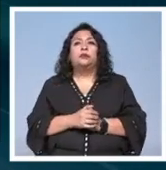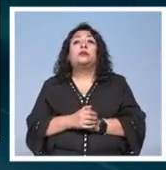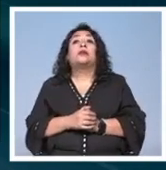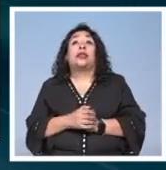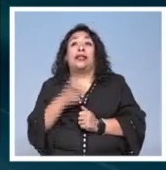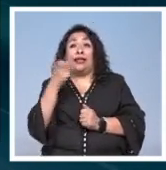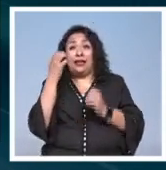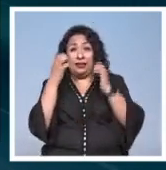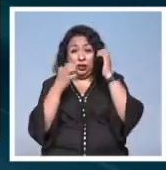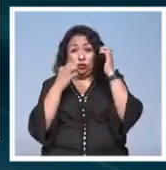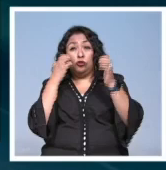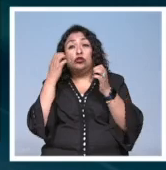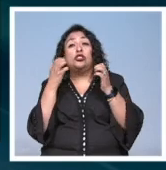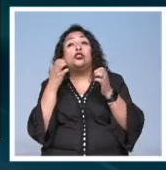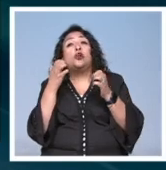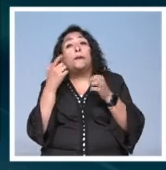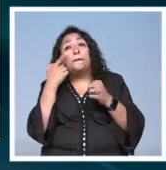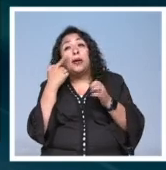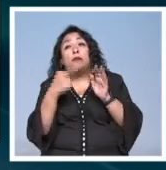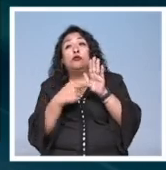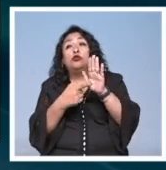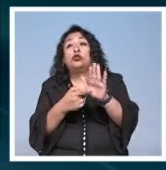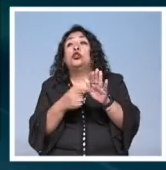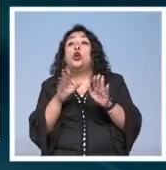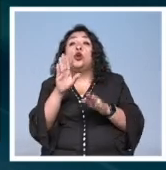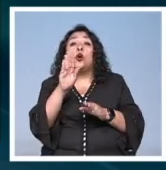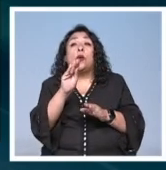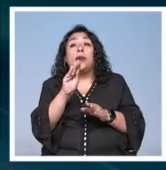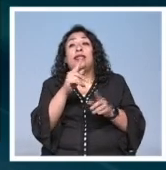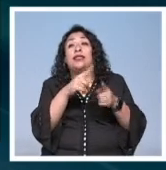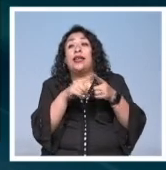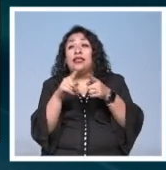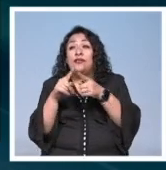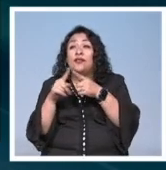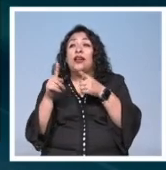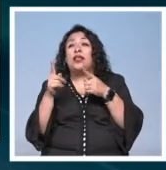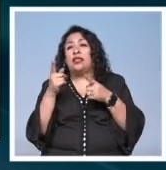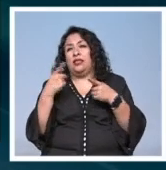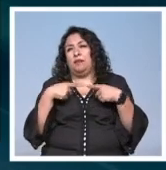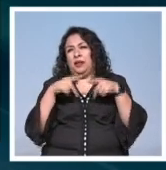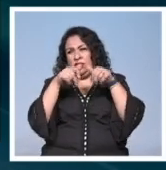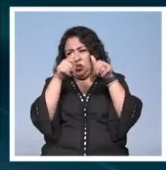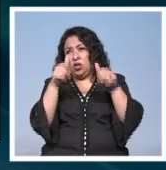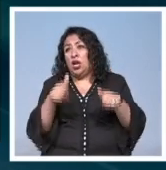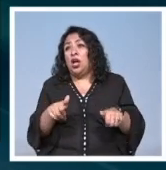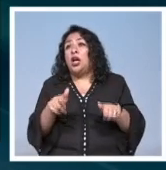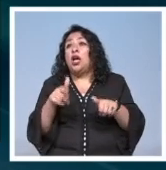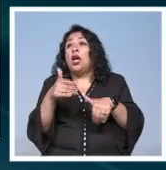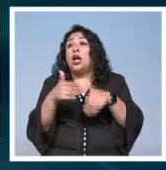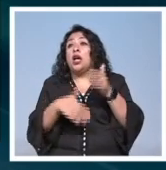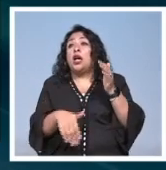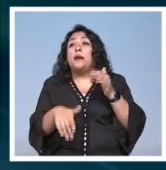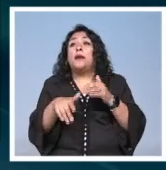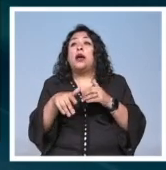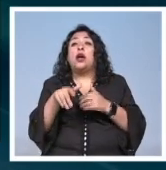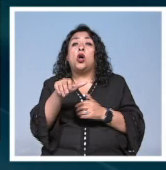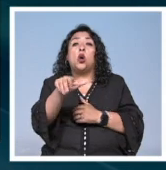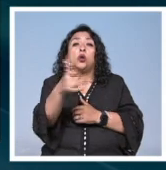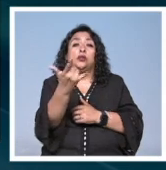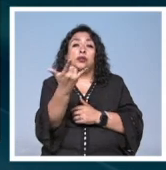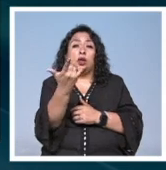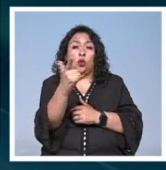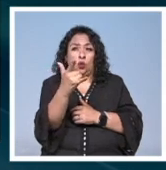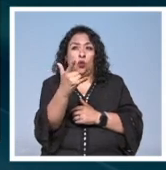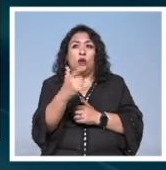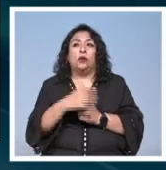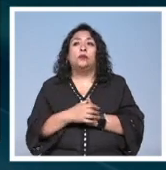Esta exposición en donde se exhiben 90 piezas de diferentes artistas estará hasta el próximo 11 de julio.